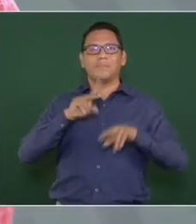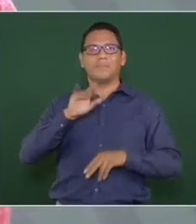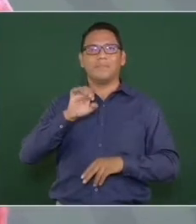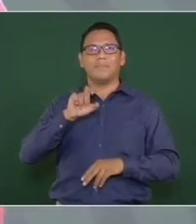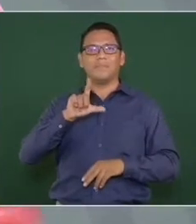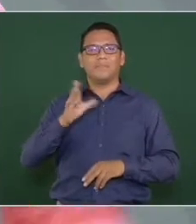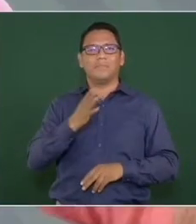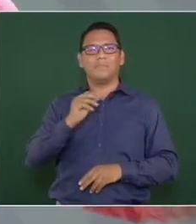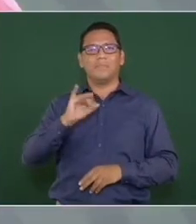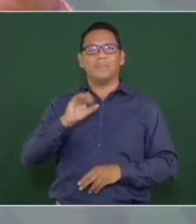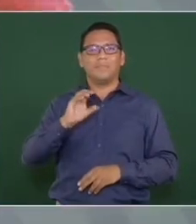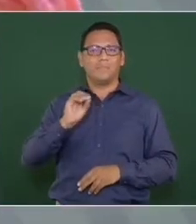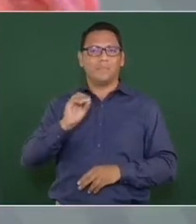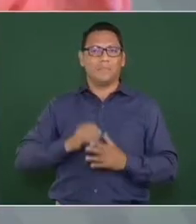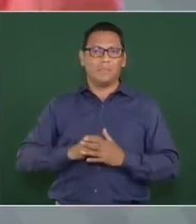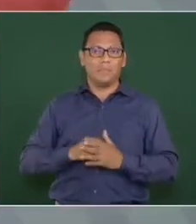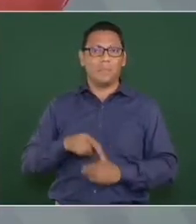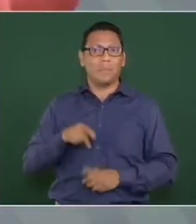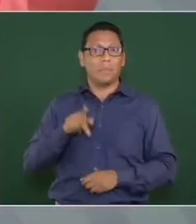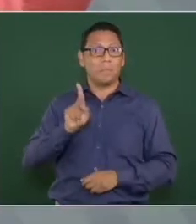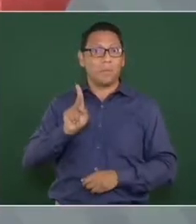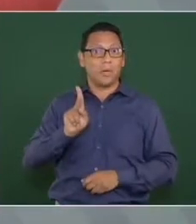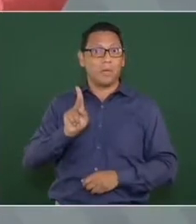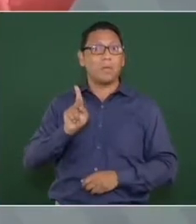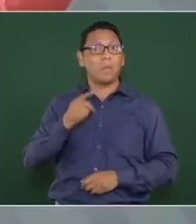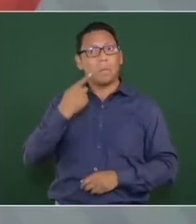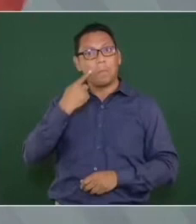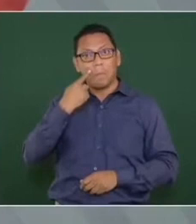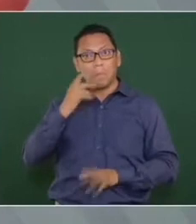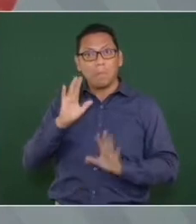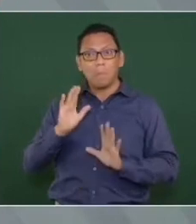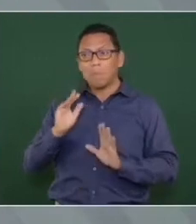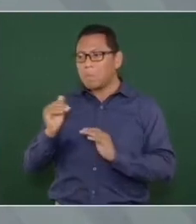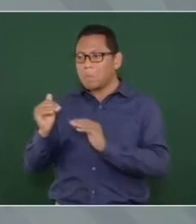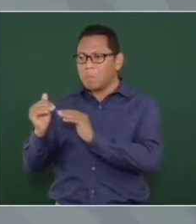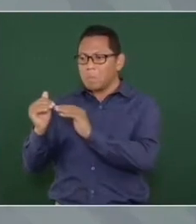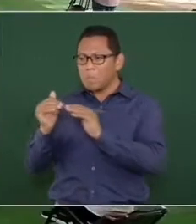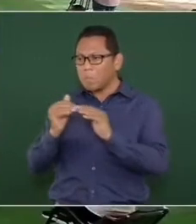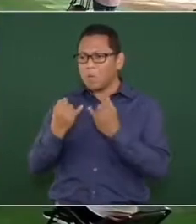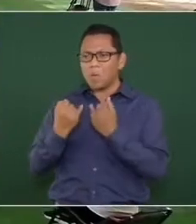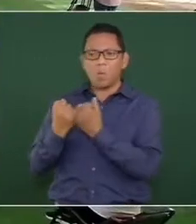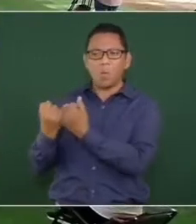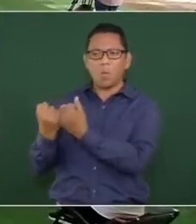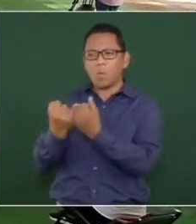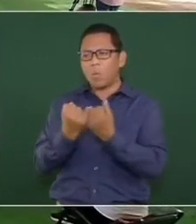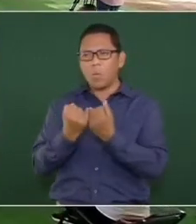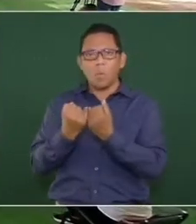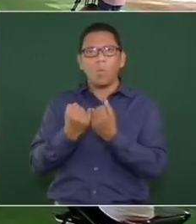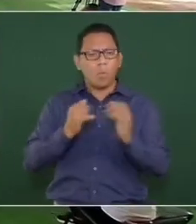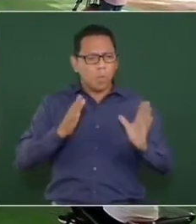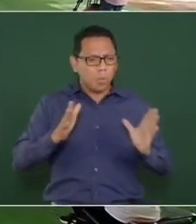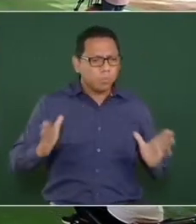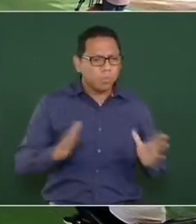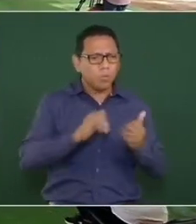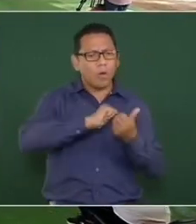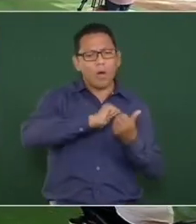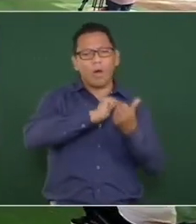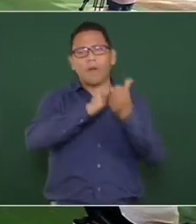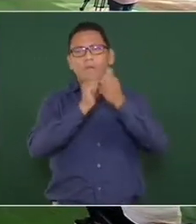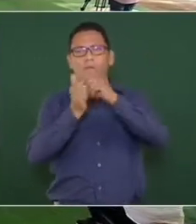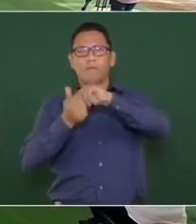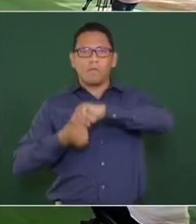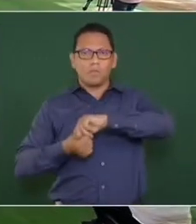pero las coincidencias en la necesidad de impulsar la